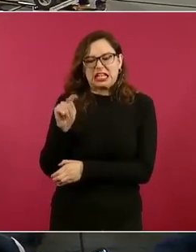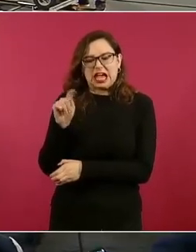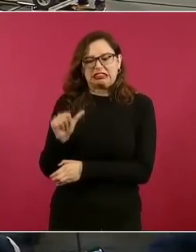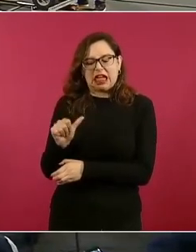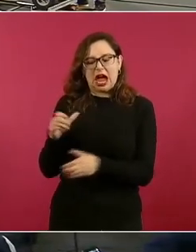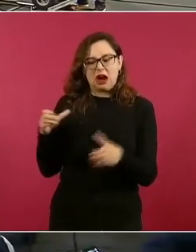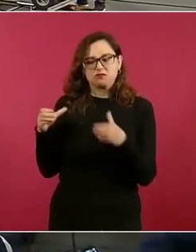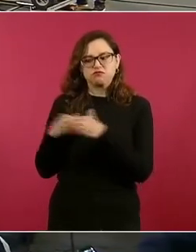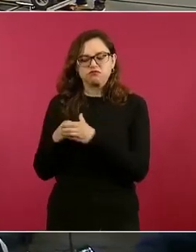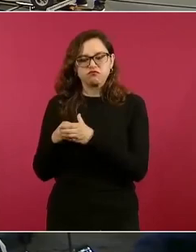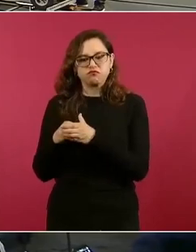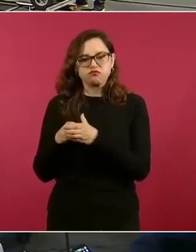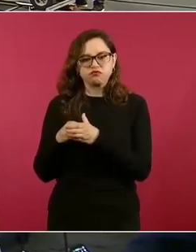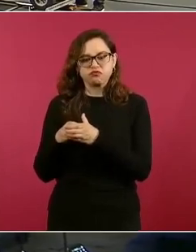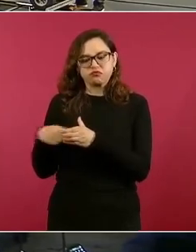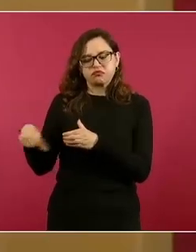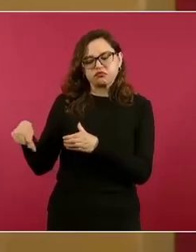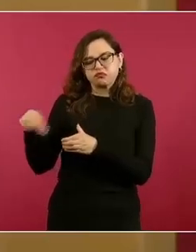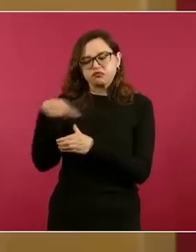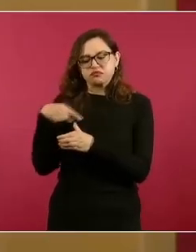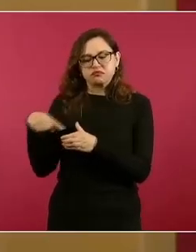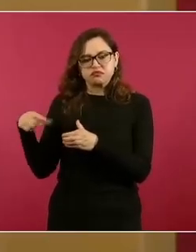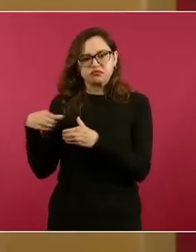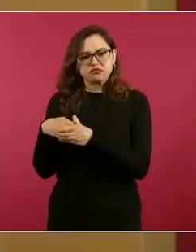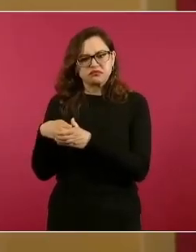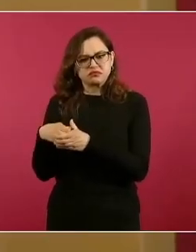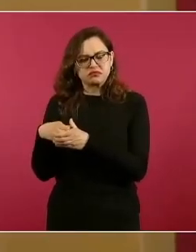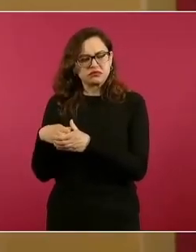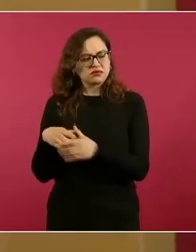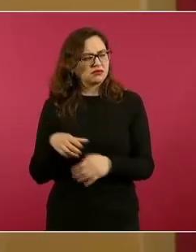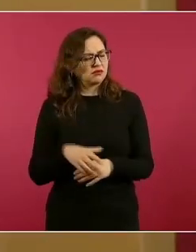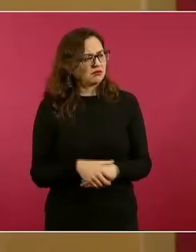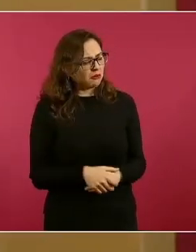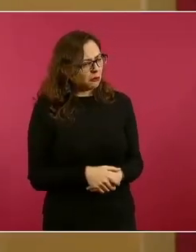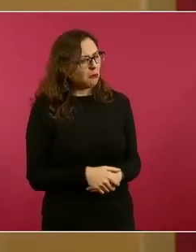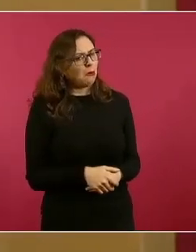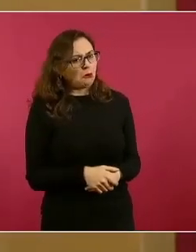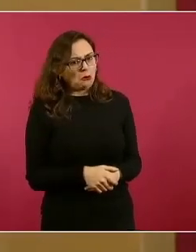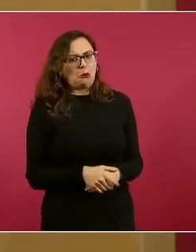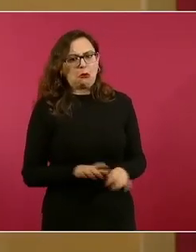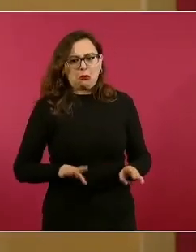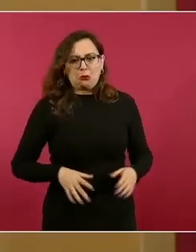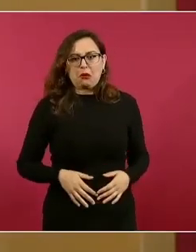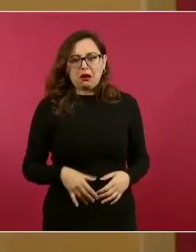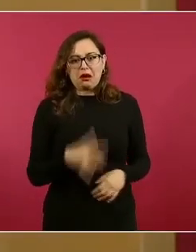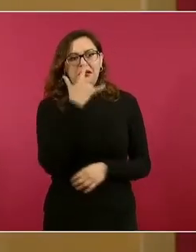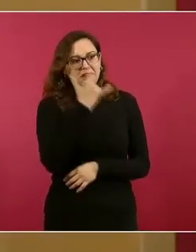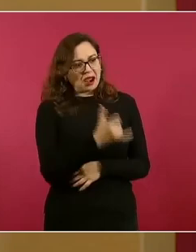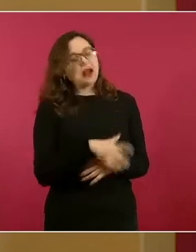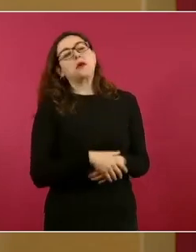fíjense que es una secta muy peculiar, porque